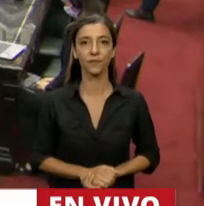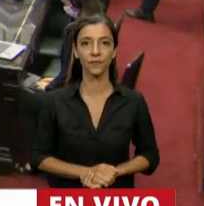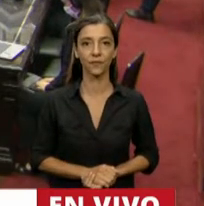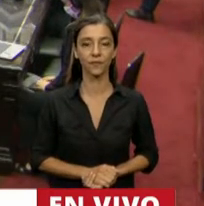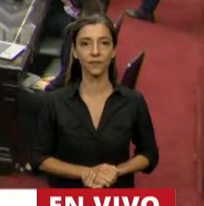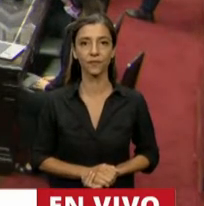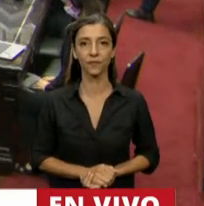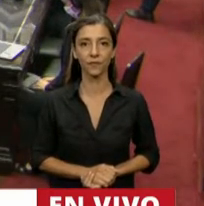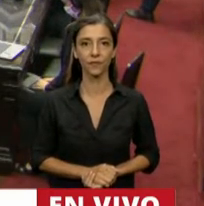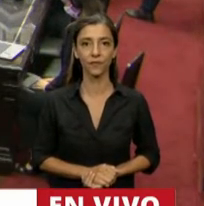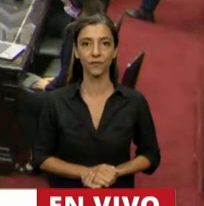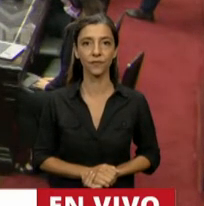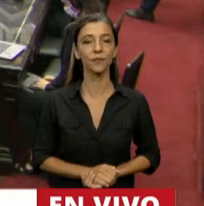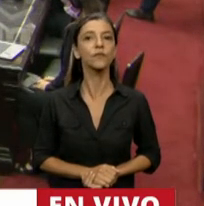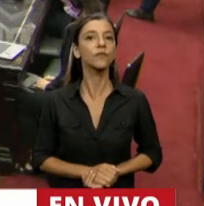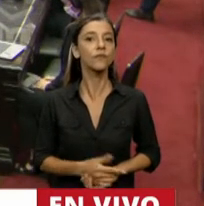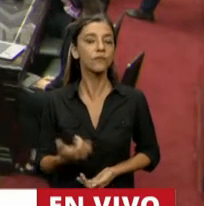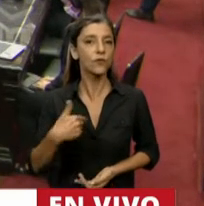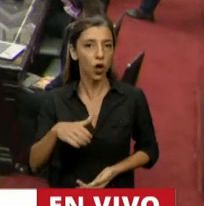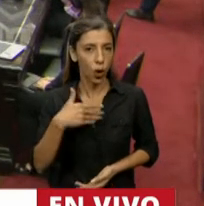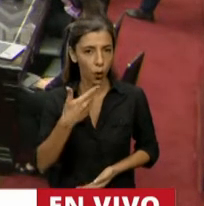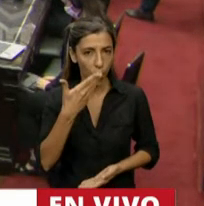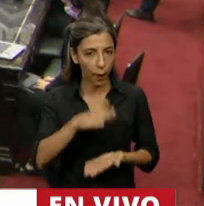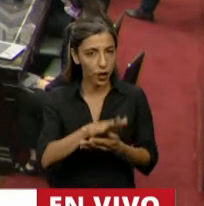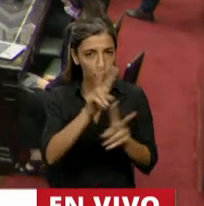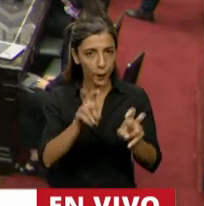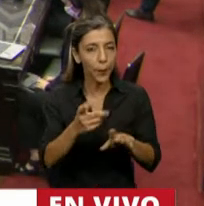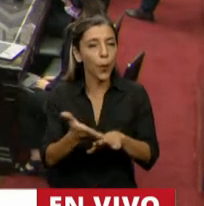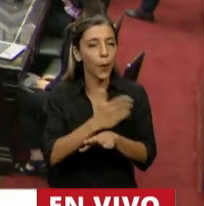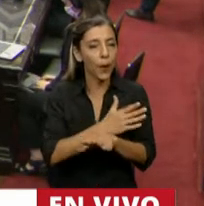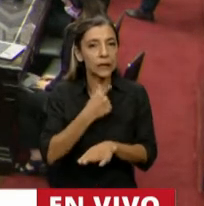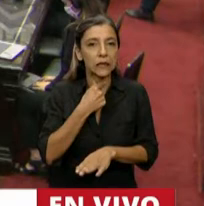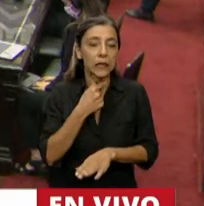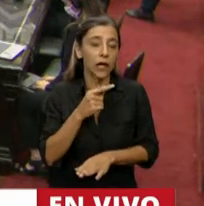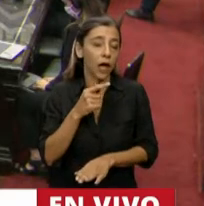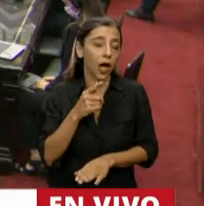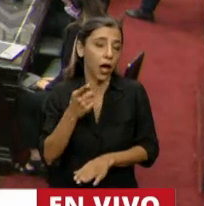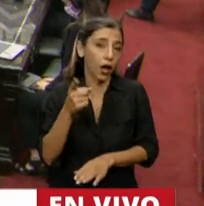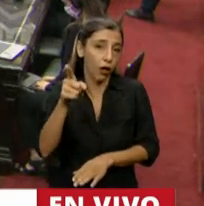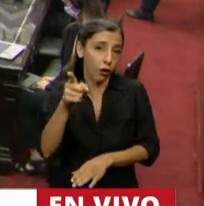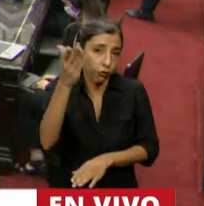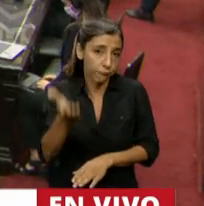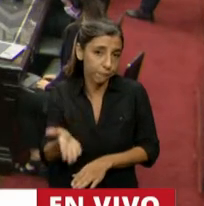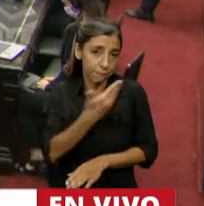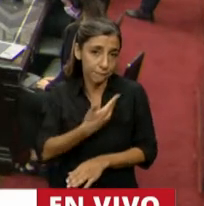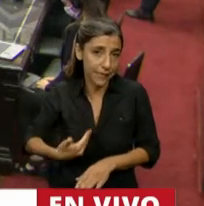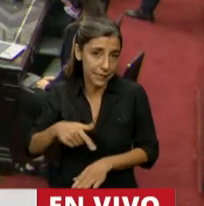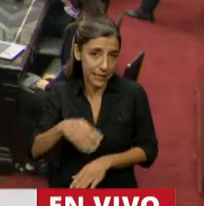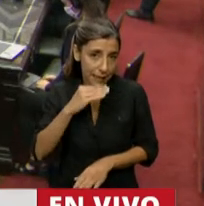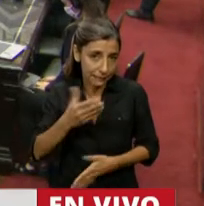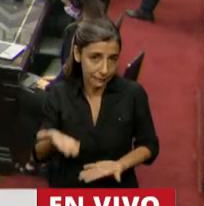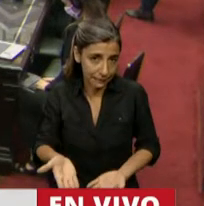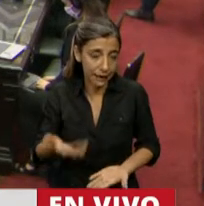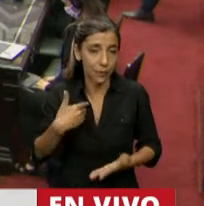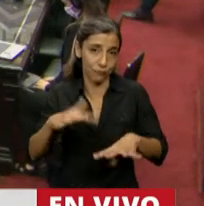Antes de meterme de lleno en el tema, quiero hacerle un comentario a usted como Presidente en Ejercicio, pero también al Presidente